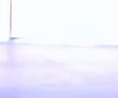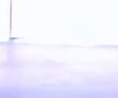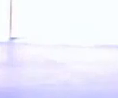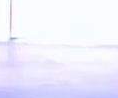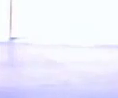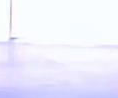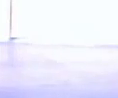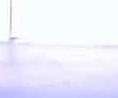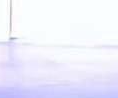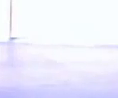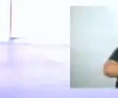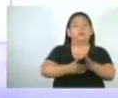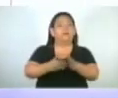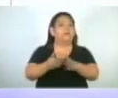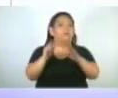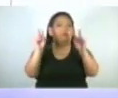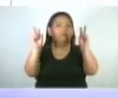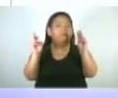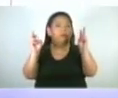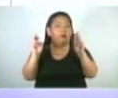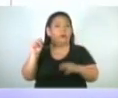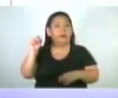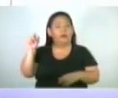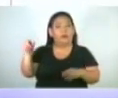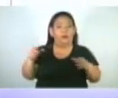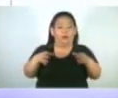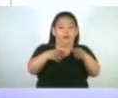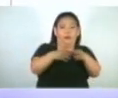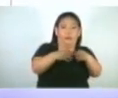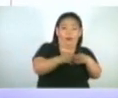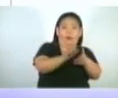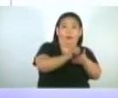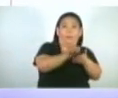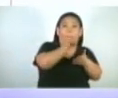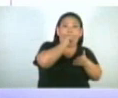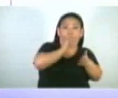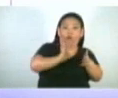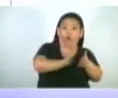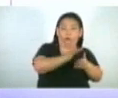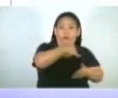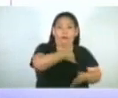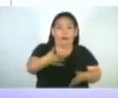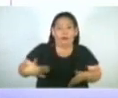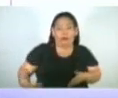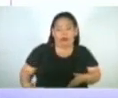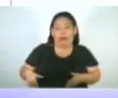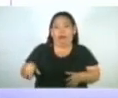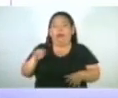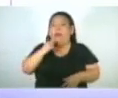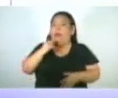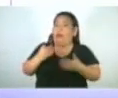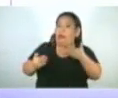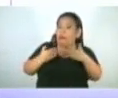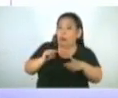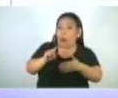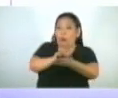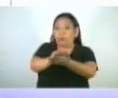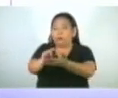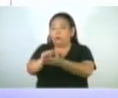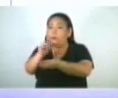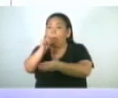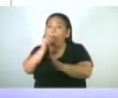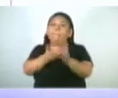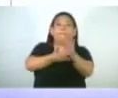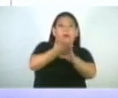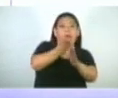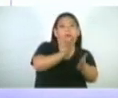Entonces, con el detalle de la información, el presidente de la Asociación de Colegios Privados dijo que algunos centros de estudio aumentarán la colegiatura o